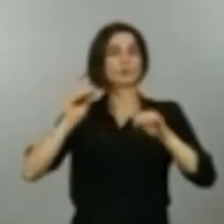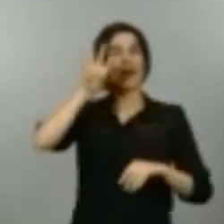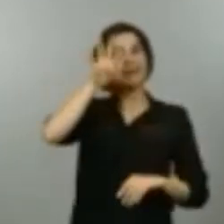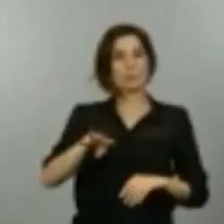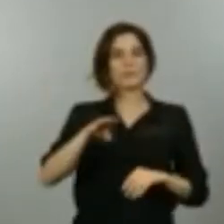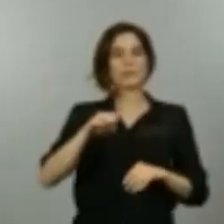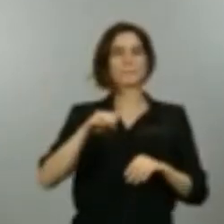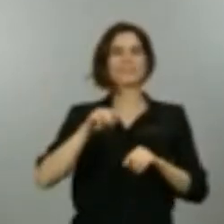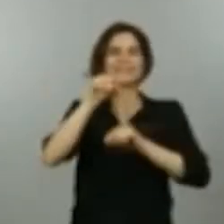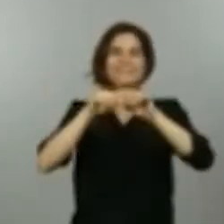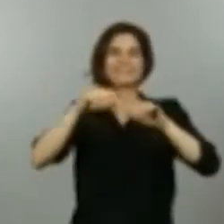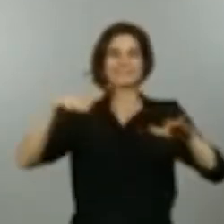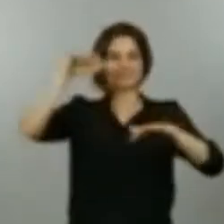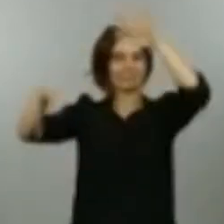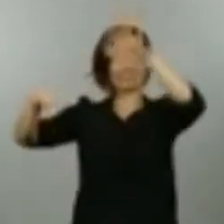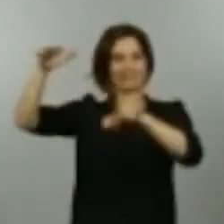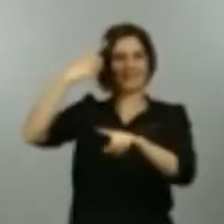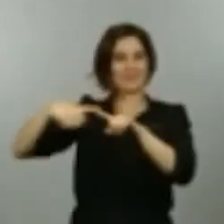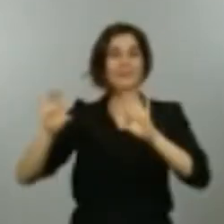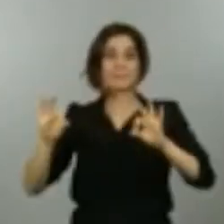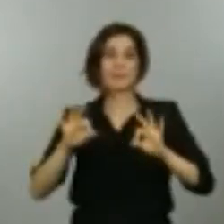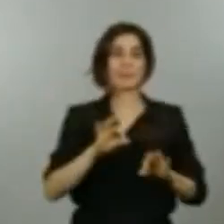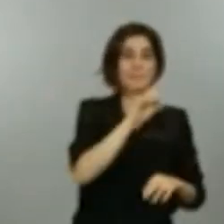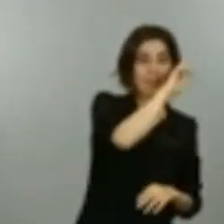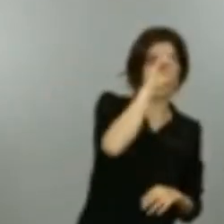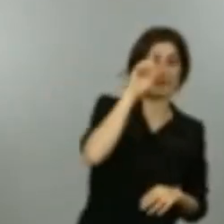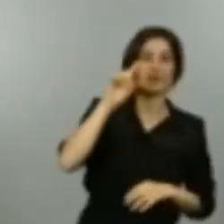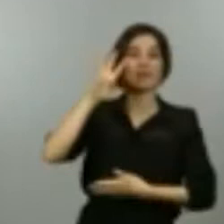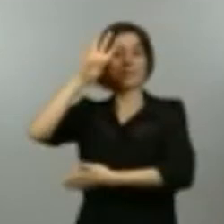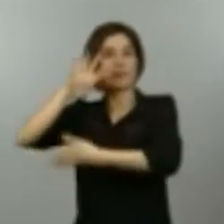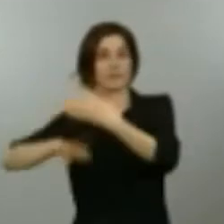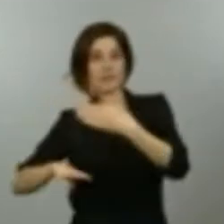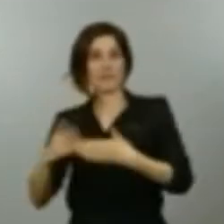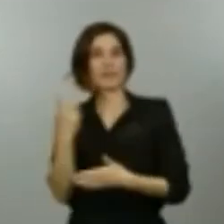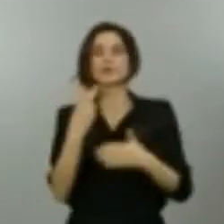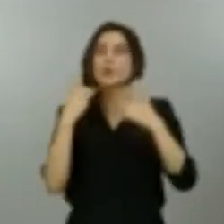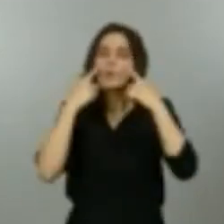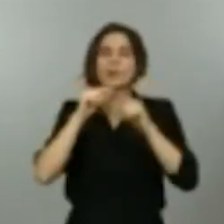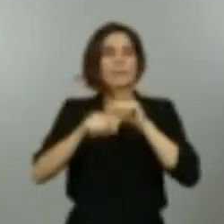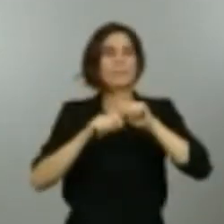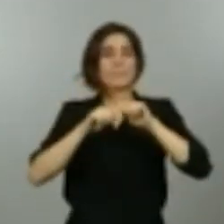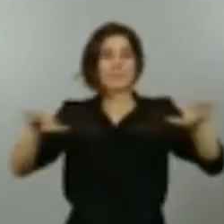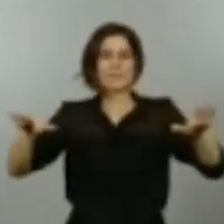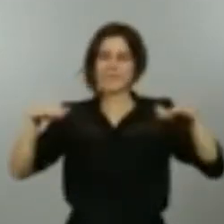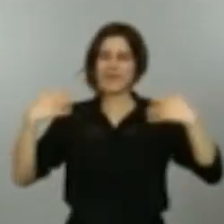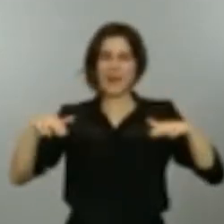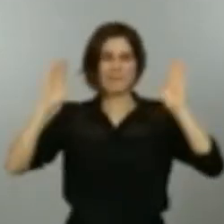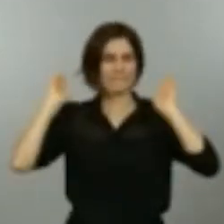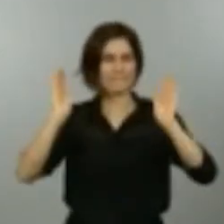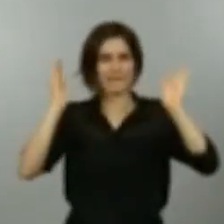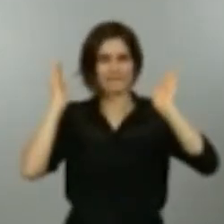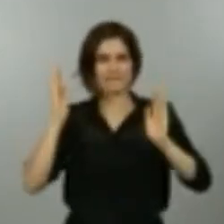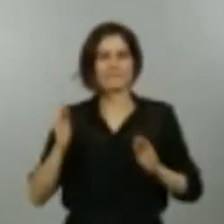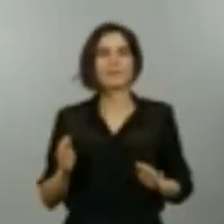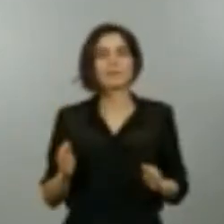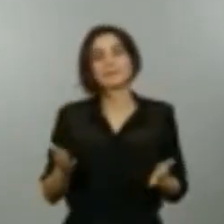Barcelona y Madrid han tenido un impacto enorme de esta epidemia, lo cual también era esperable por la forma en